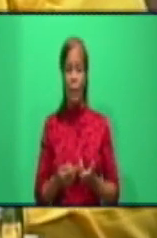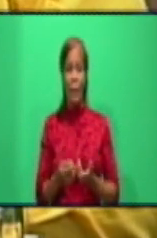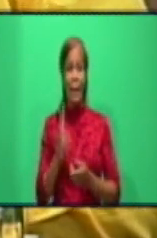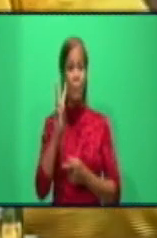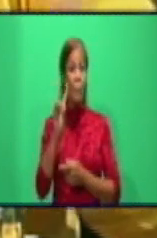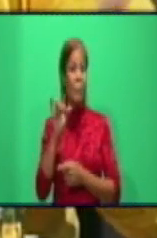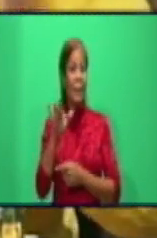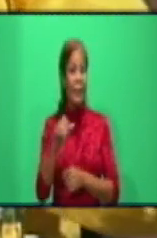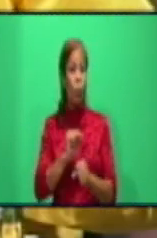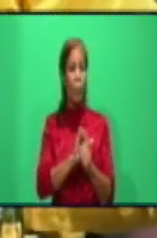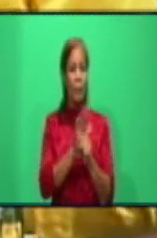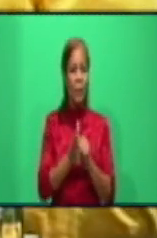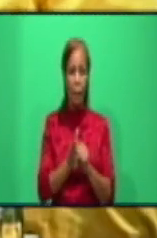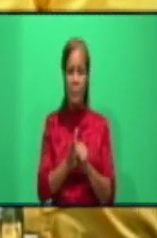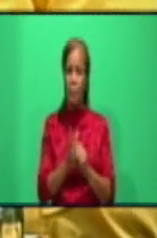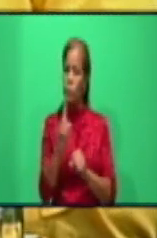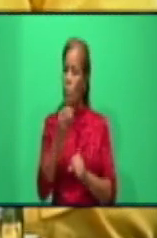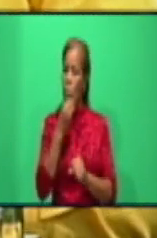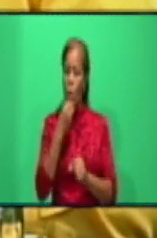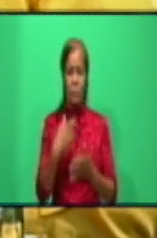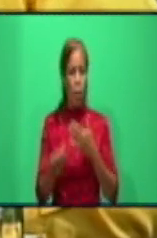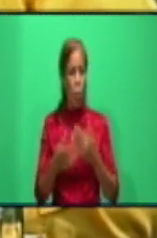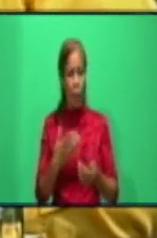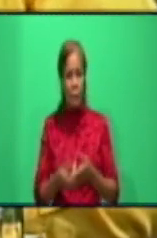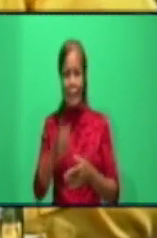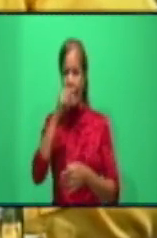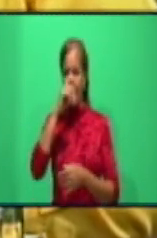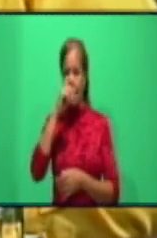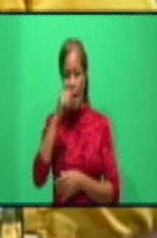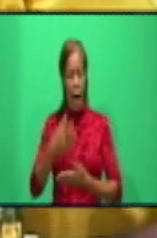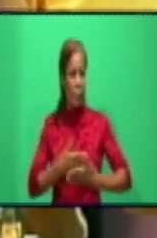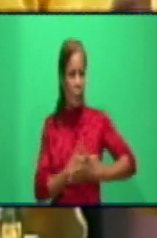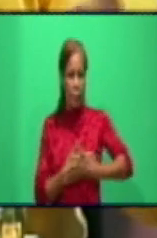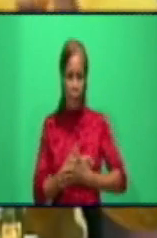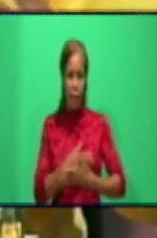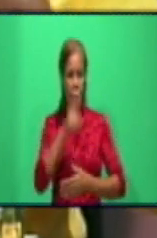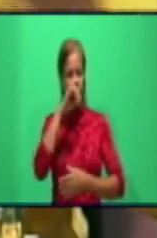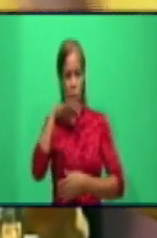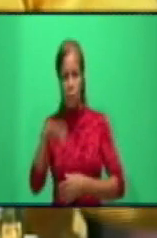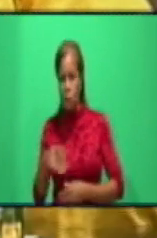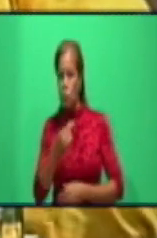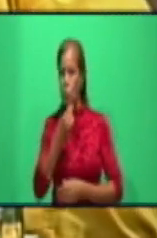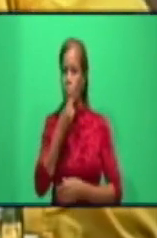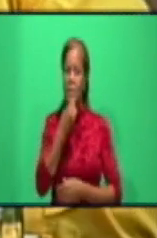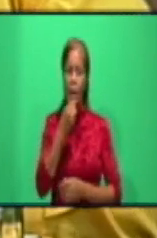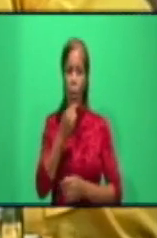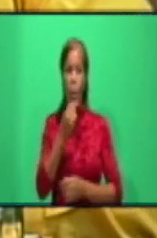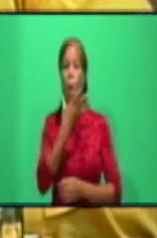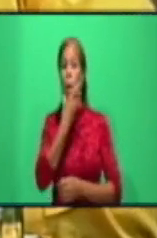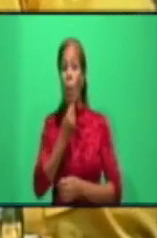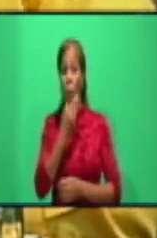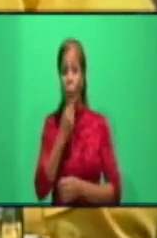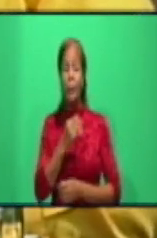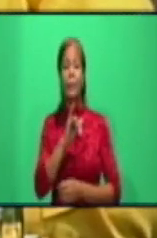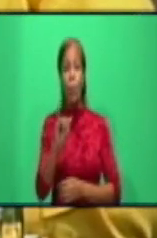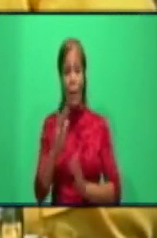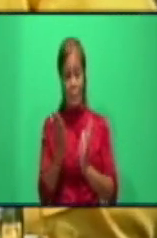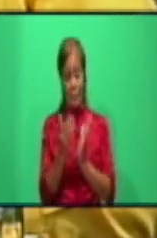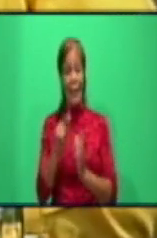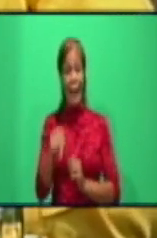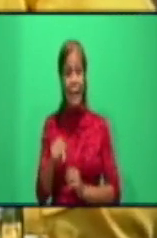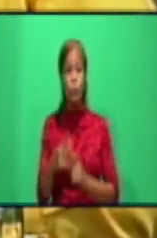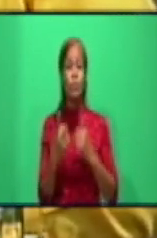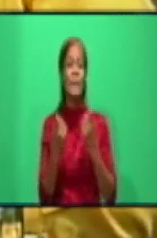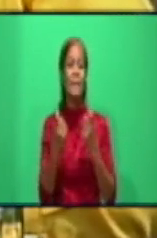doctor Marco del Rico cuántos casos de edad pediátrica estamos enfrentando, y no por gusto, esto es una especialidad independiente, se necesita